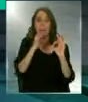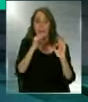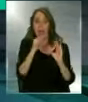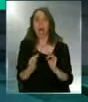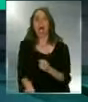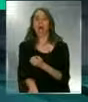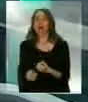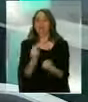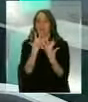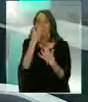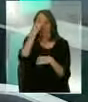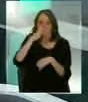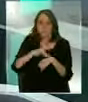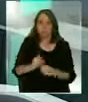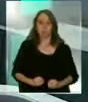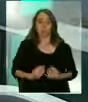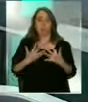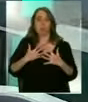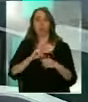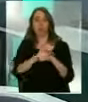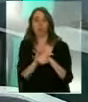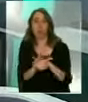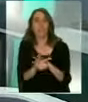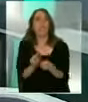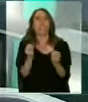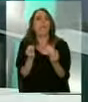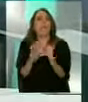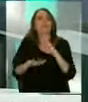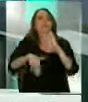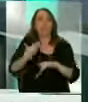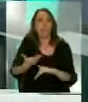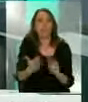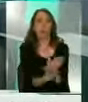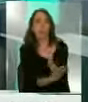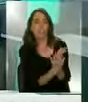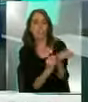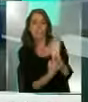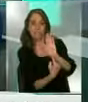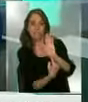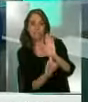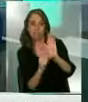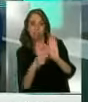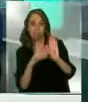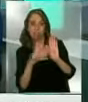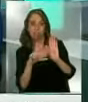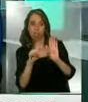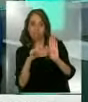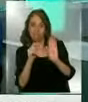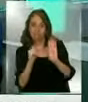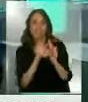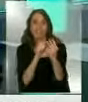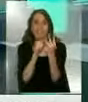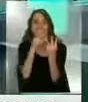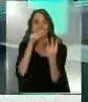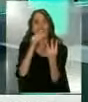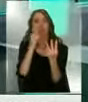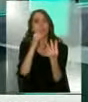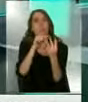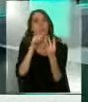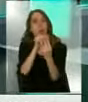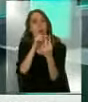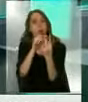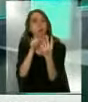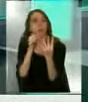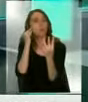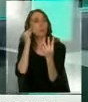Vamos a ver la información justamente de este estudio que se publicó en The Lancet. Síntomas de estos pacientes, de estos tres pacientes, rigidez,